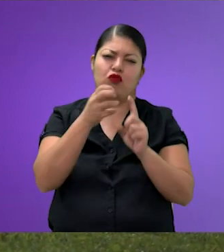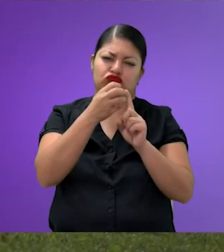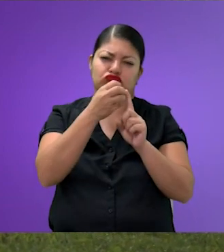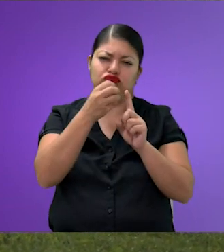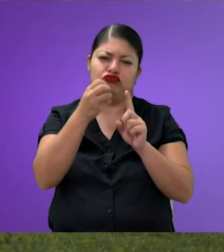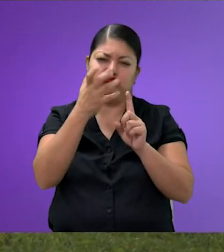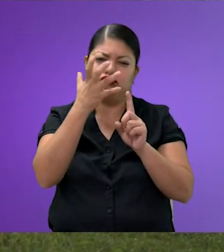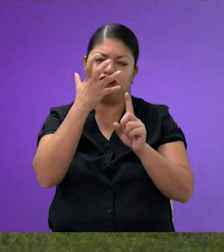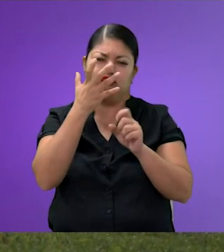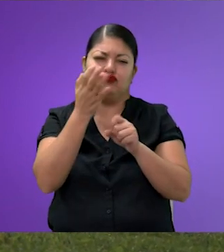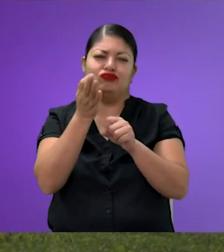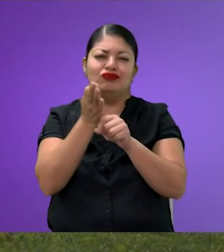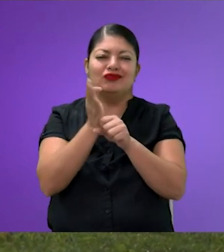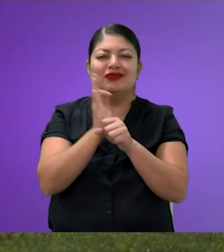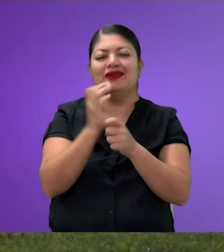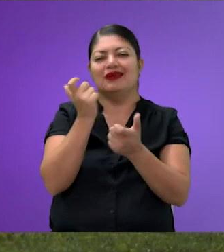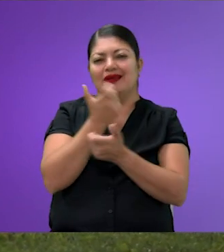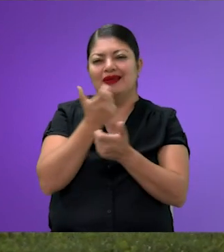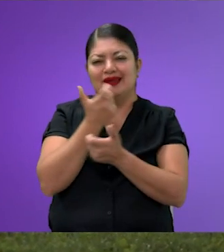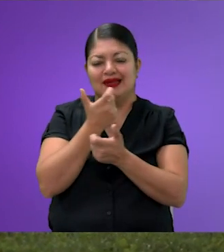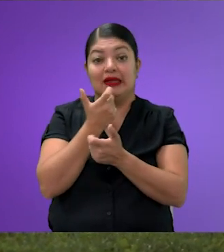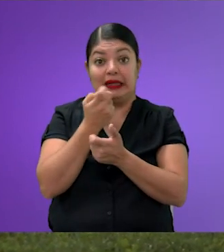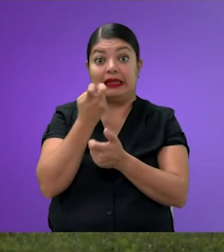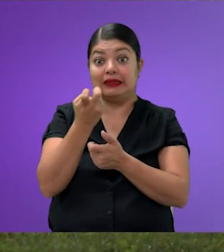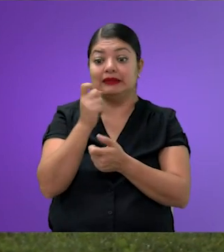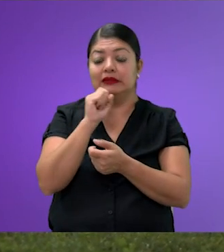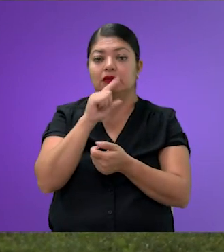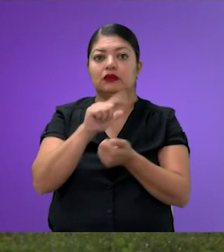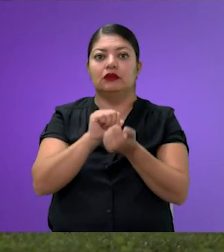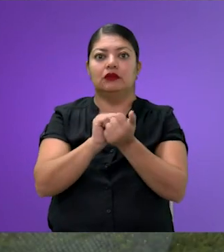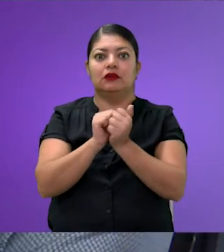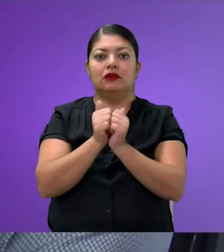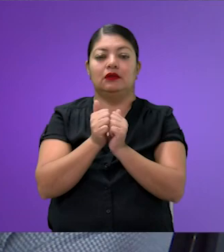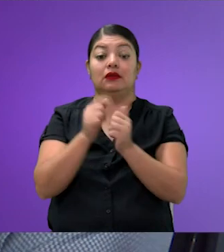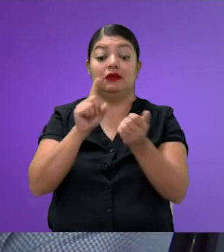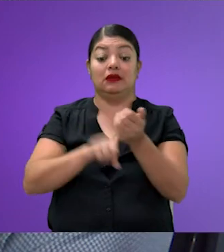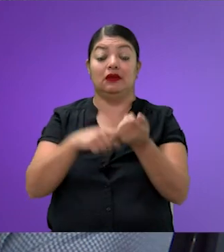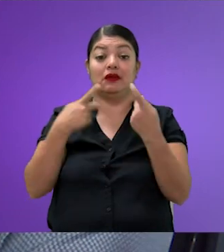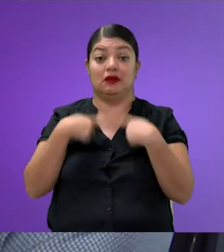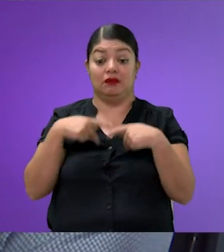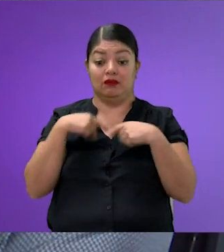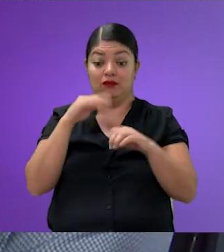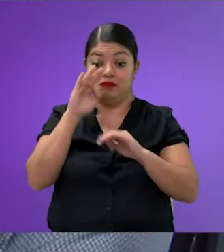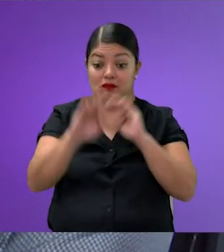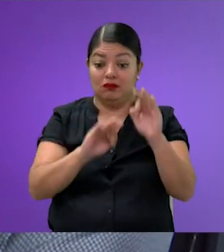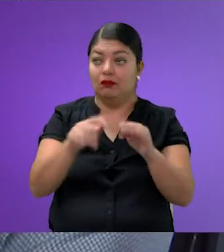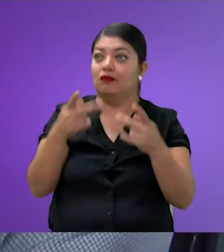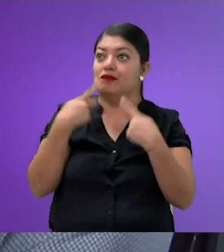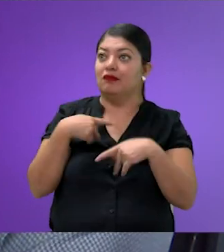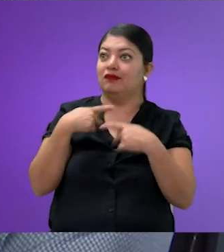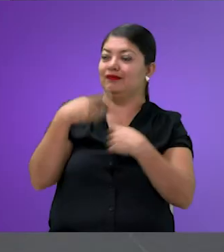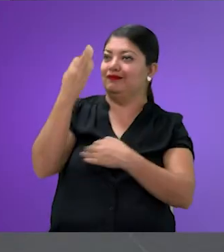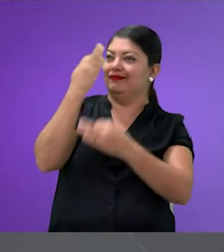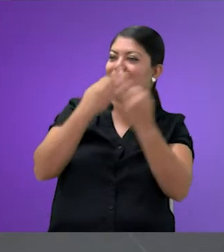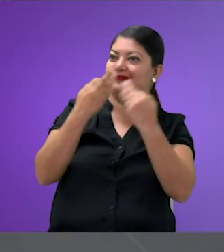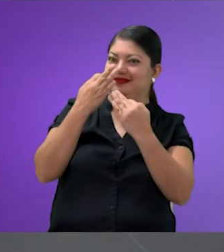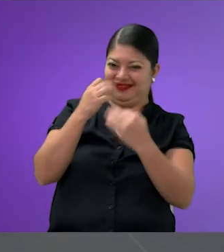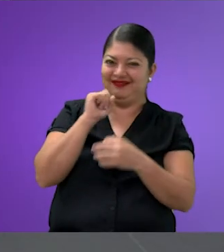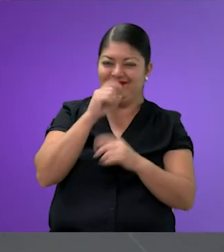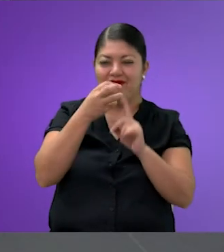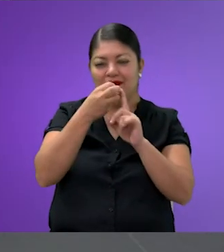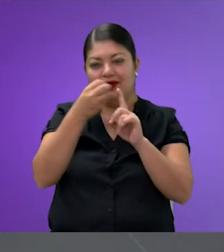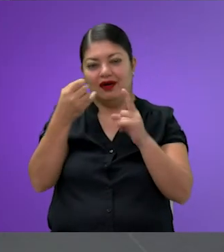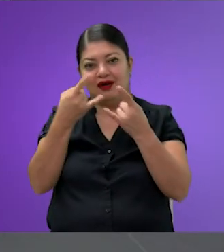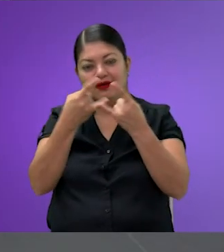pone como el lado ameno, que efectivamente fue lo que le fue inyectando el cuidador a su cuidado, ¿no? Pero ¿qué pasa? Que en la vida